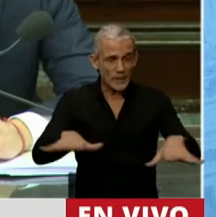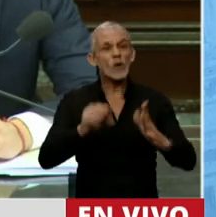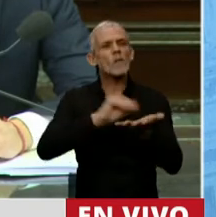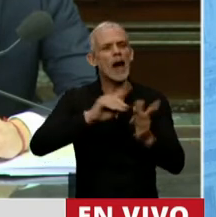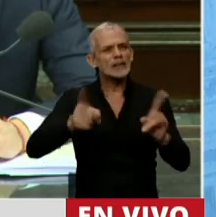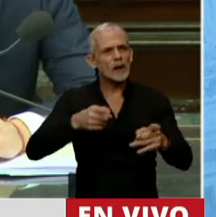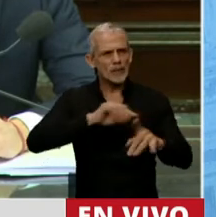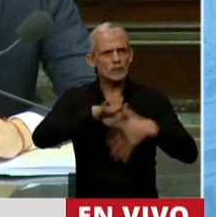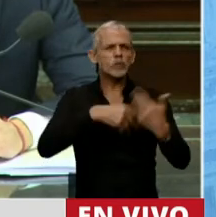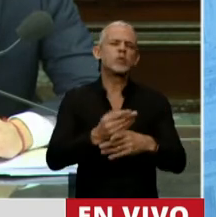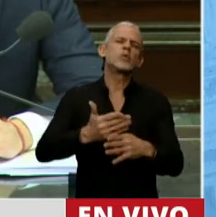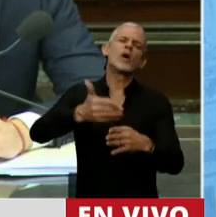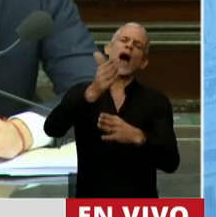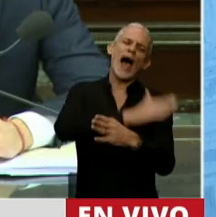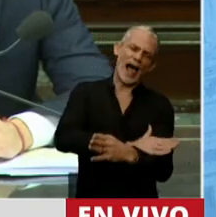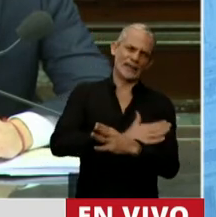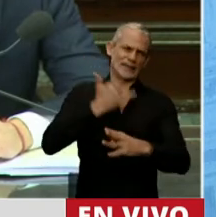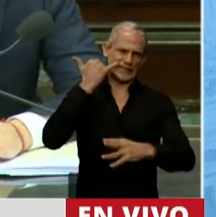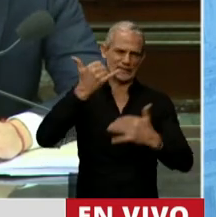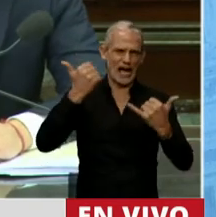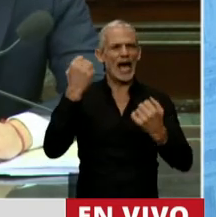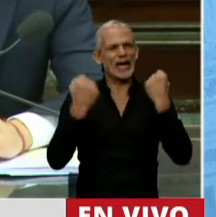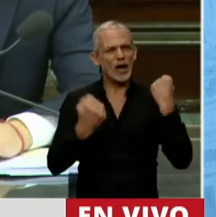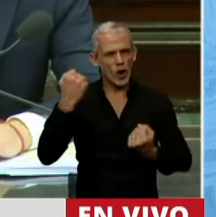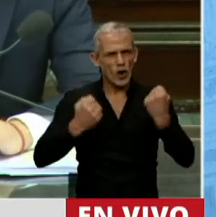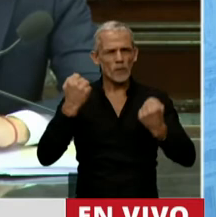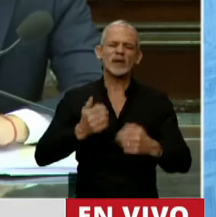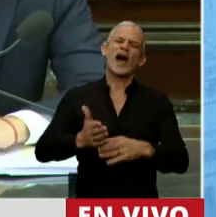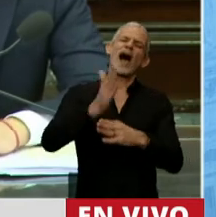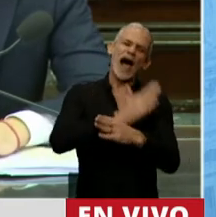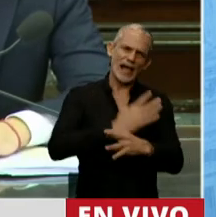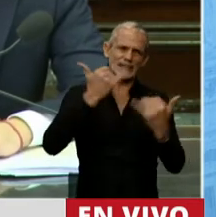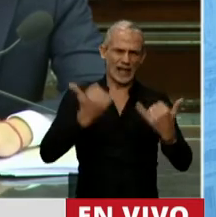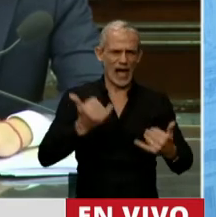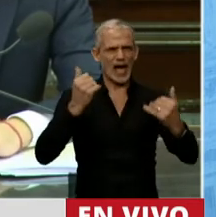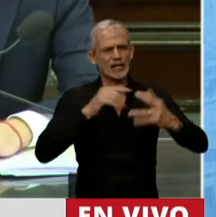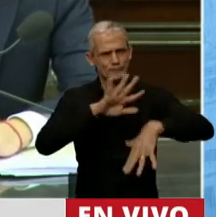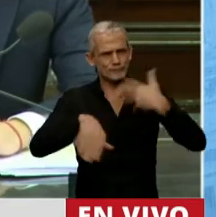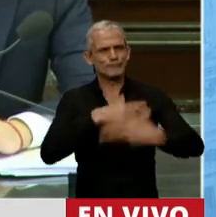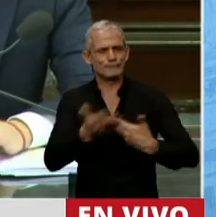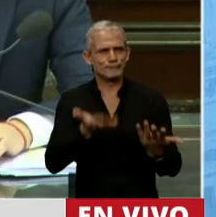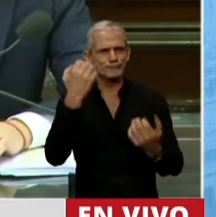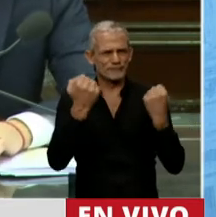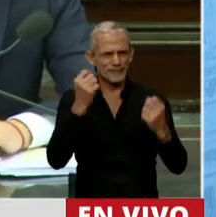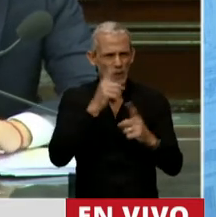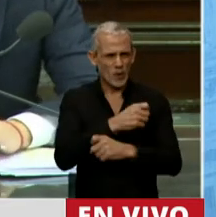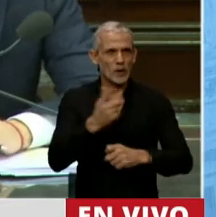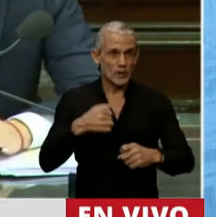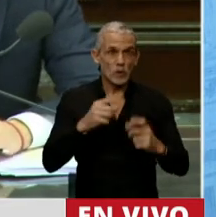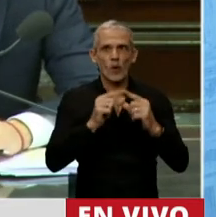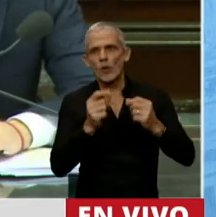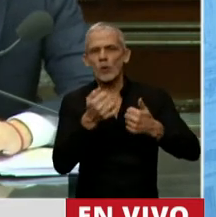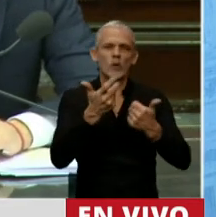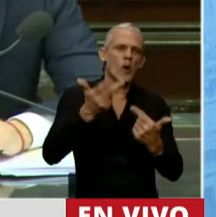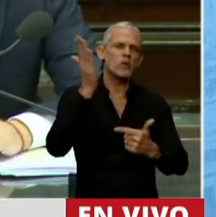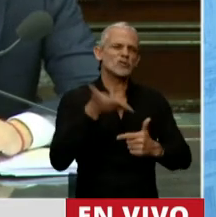de crisis que es muy anterior a la pandemia económica, porque estamos hablando y he escuchado hablar mucho de números, de